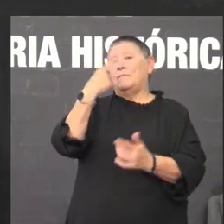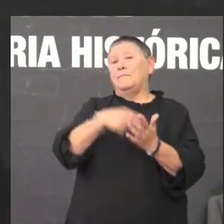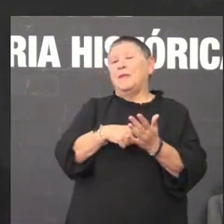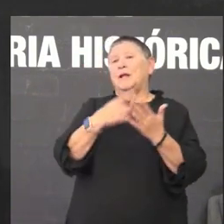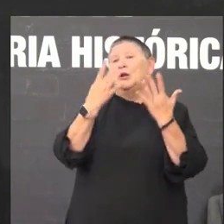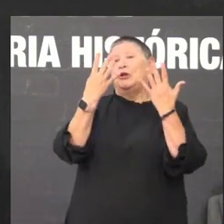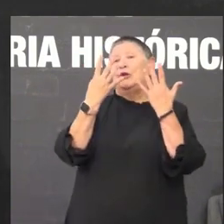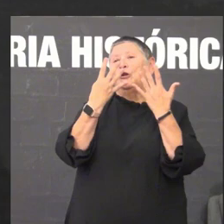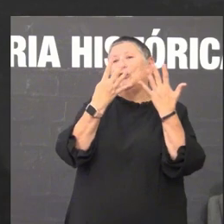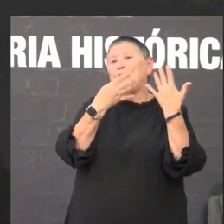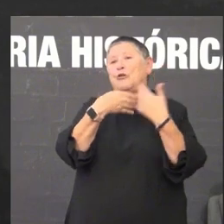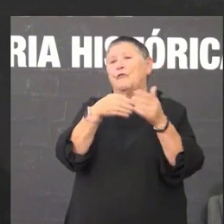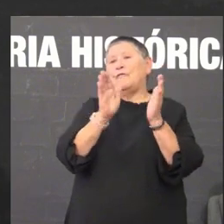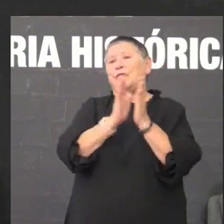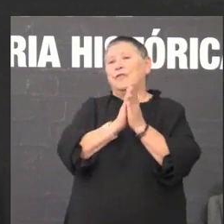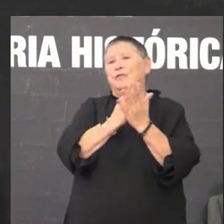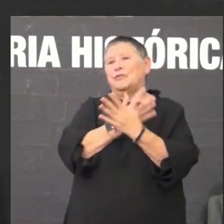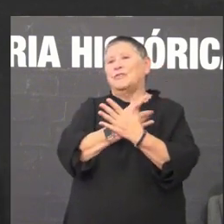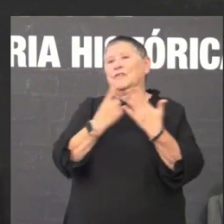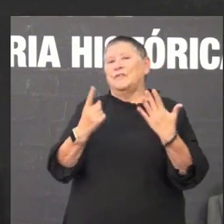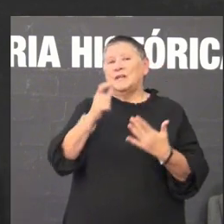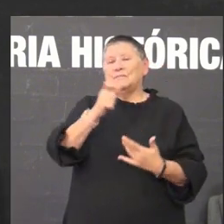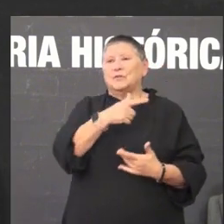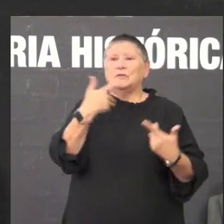fala das persoas represaliadas